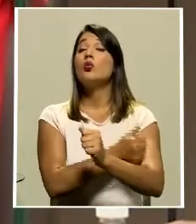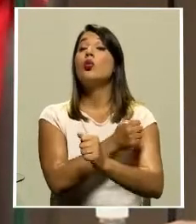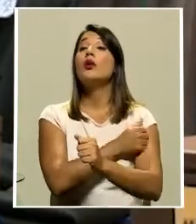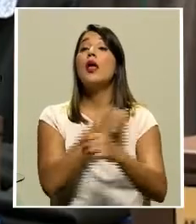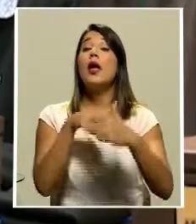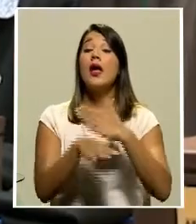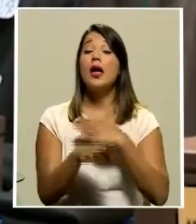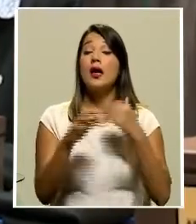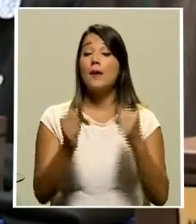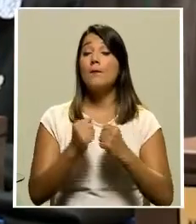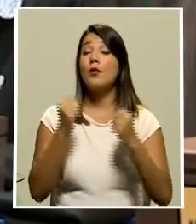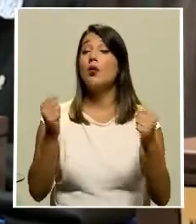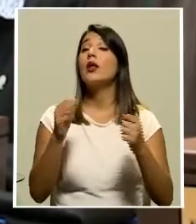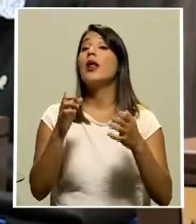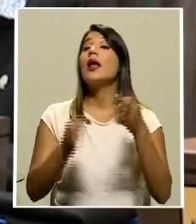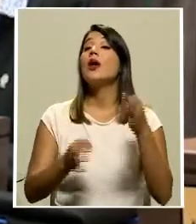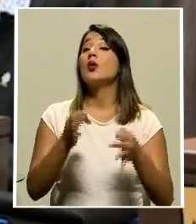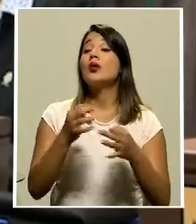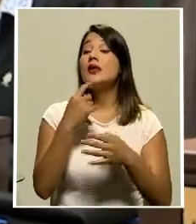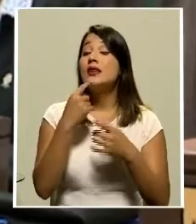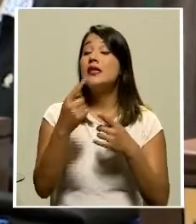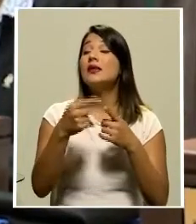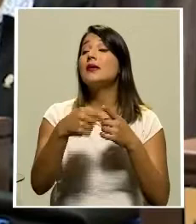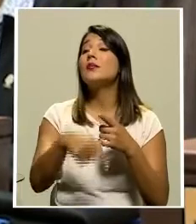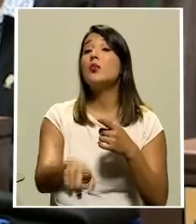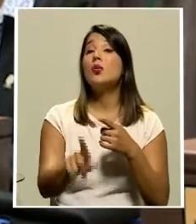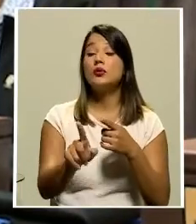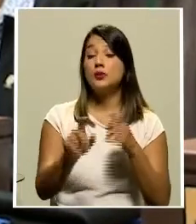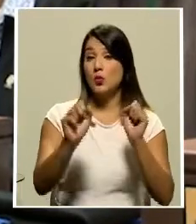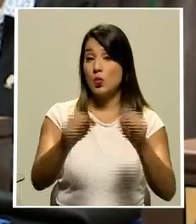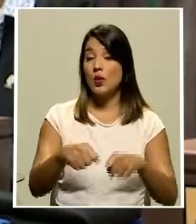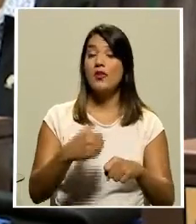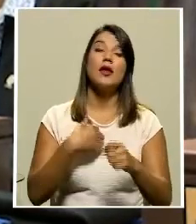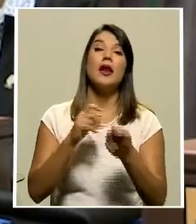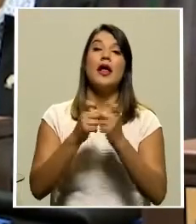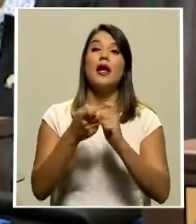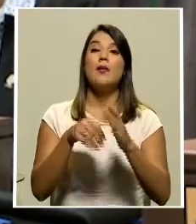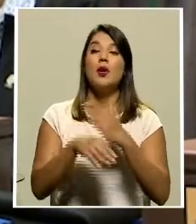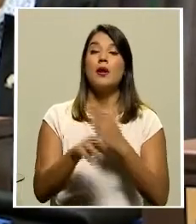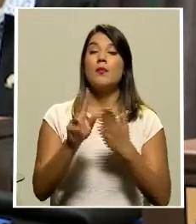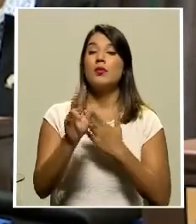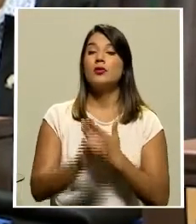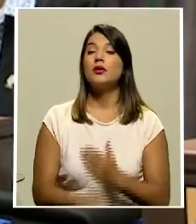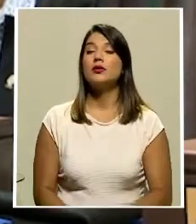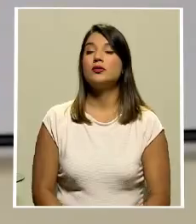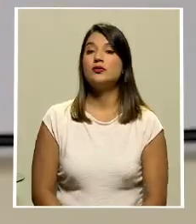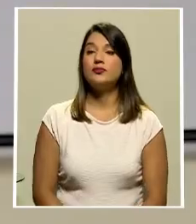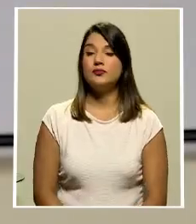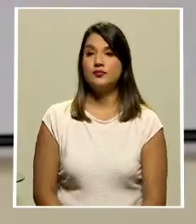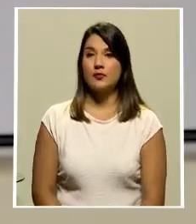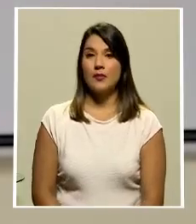ejecutivo donde aseguran que en los próximos días podrían existir cambios en este proyecto yo